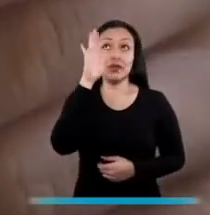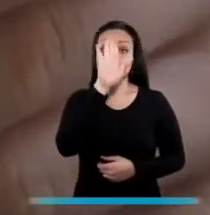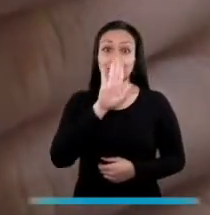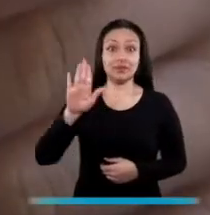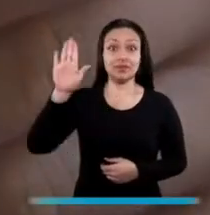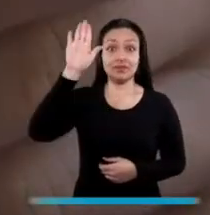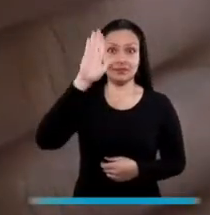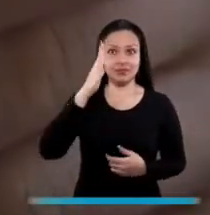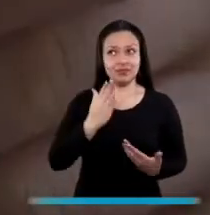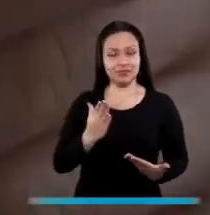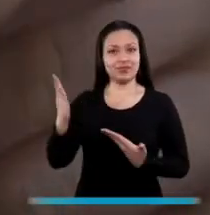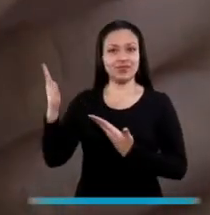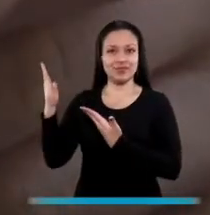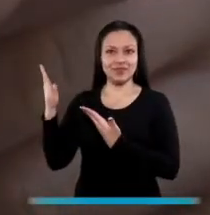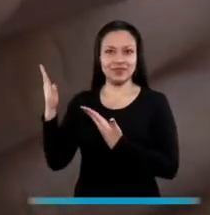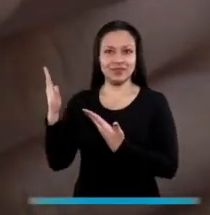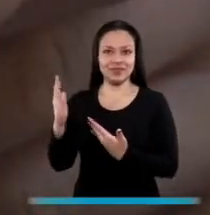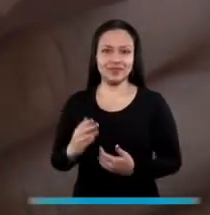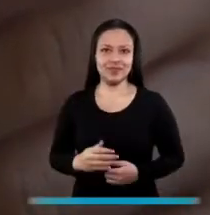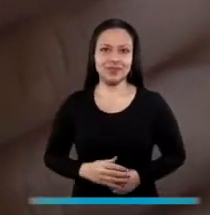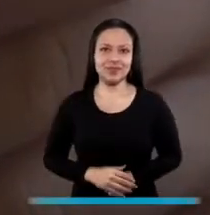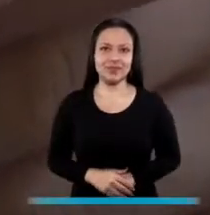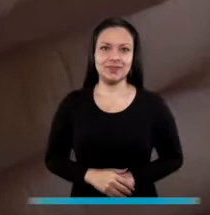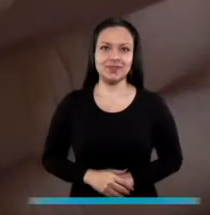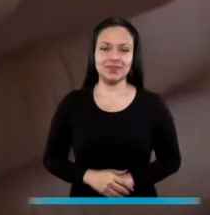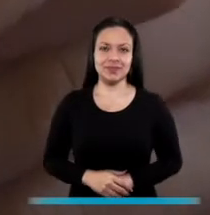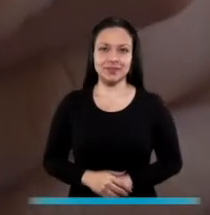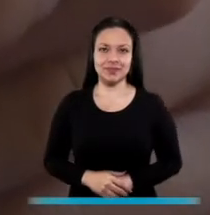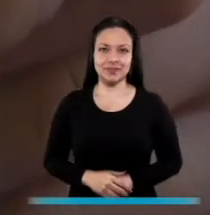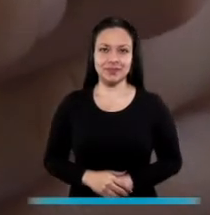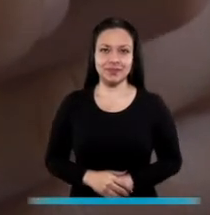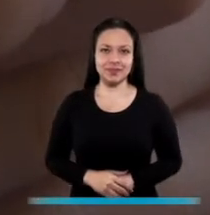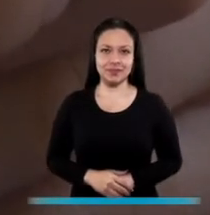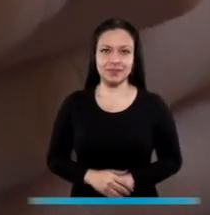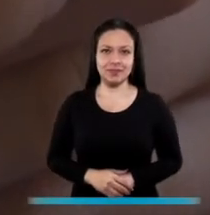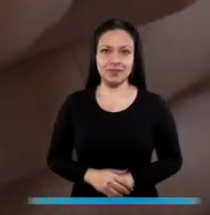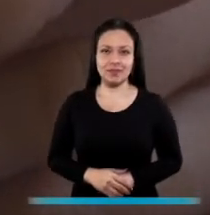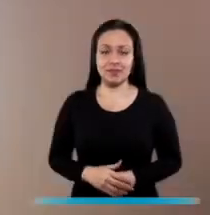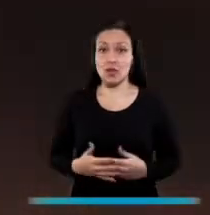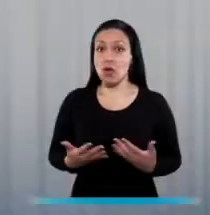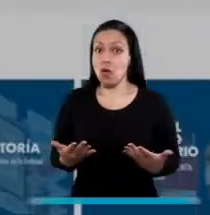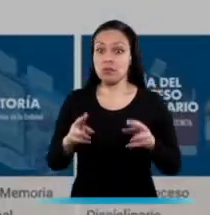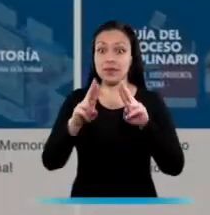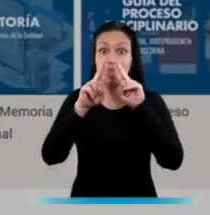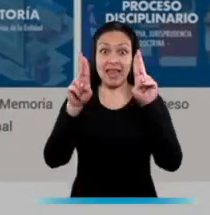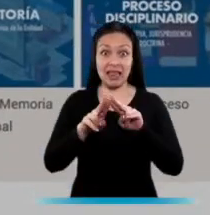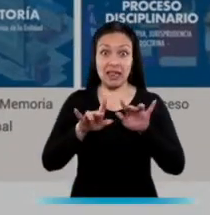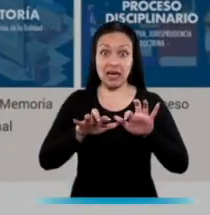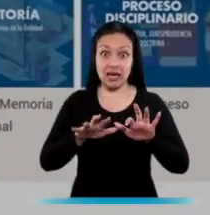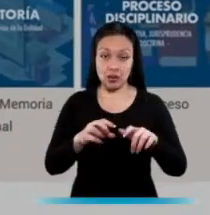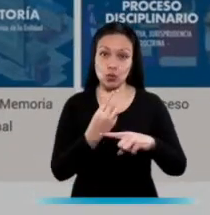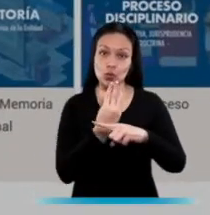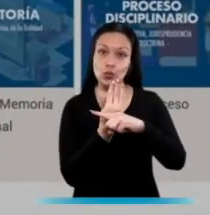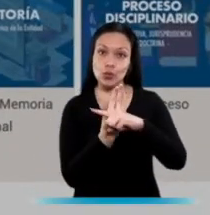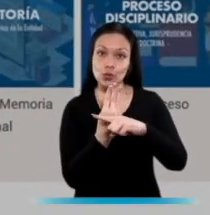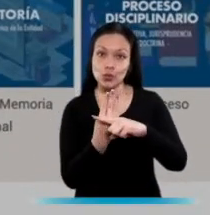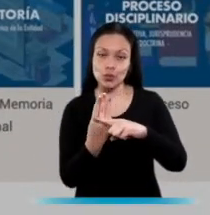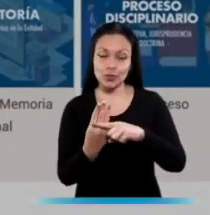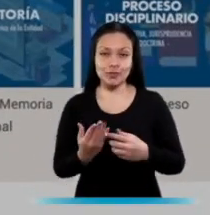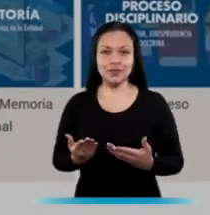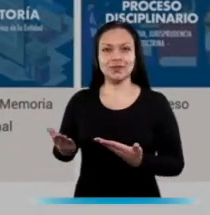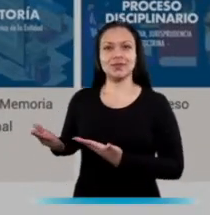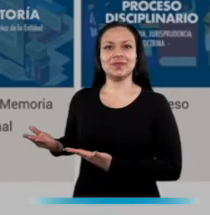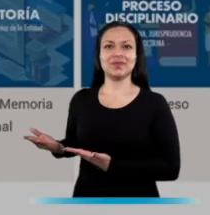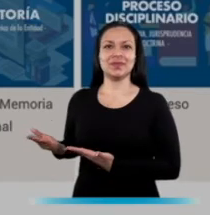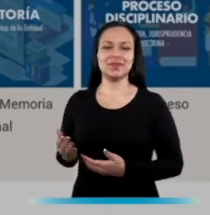a nuestra Línea Telefónica Nacional 018940808 o en nuestra sede electrónica en